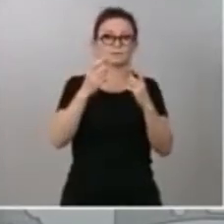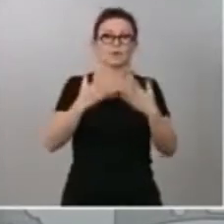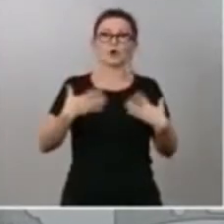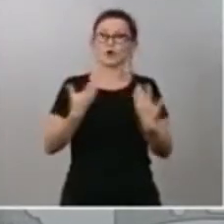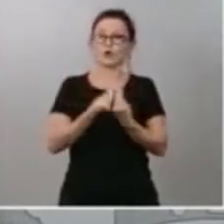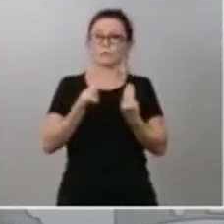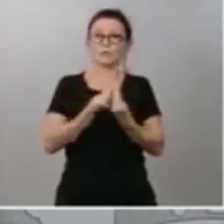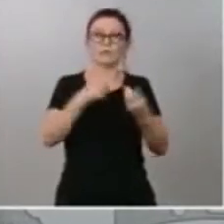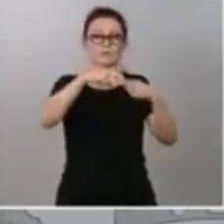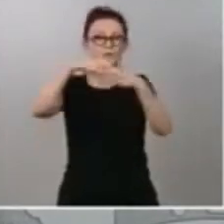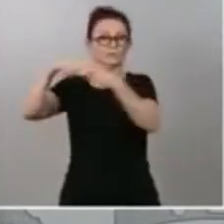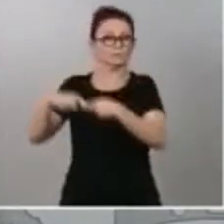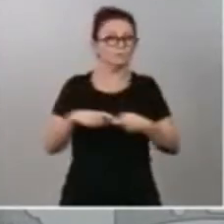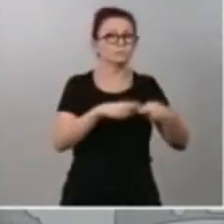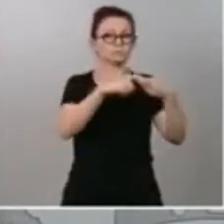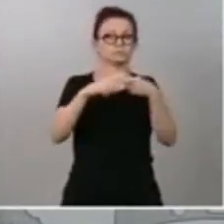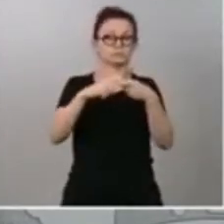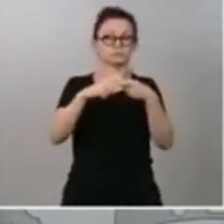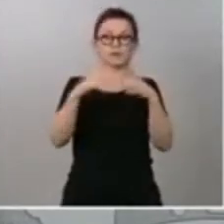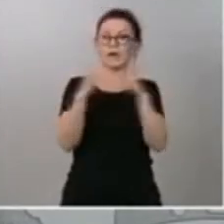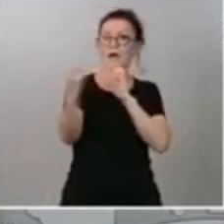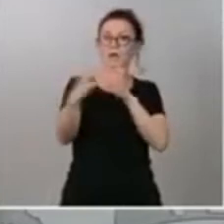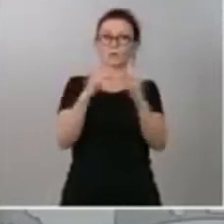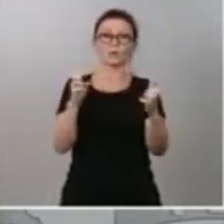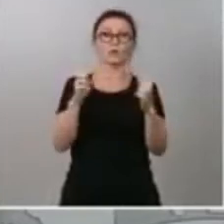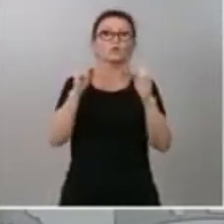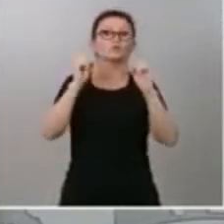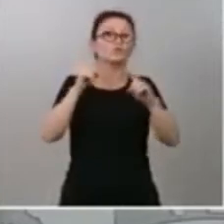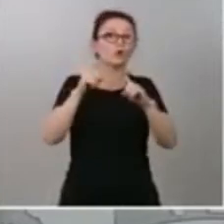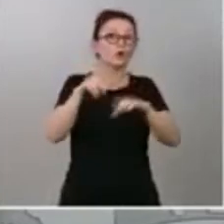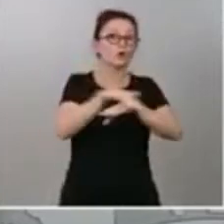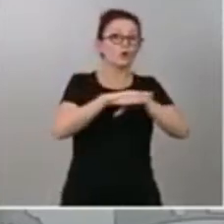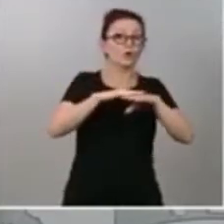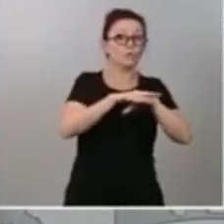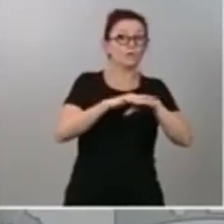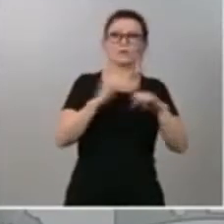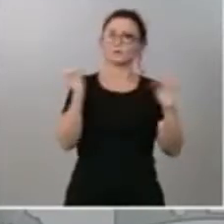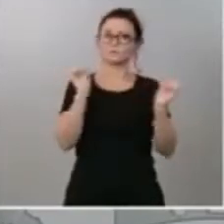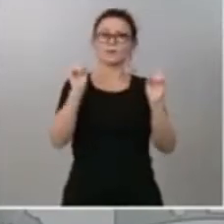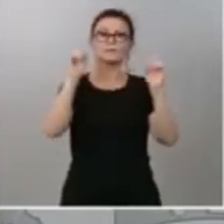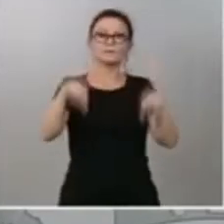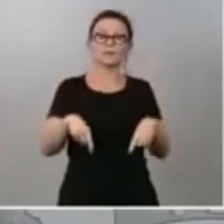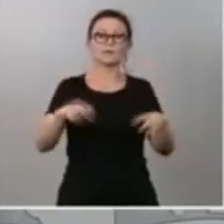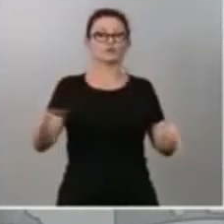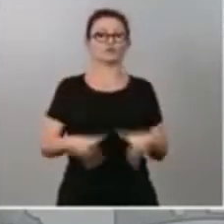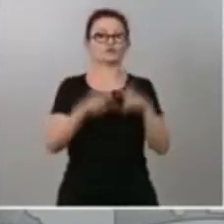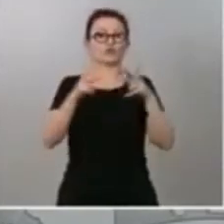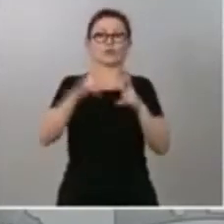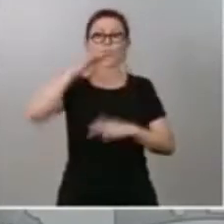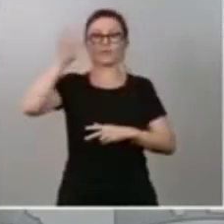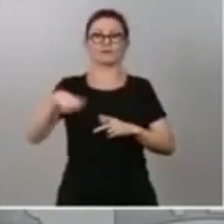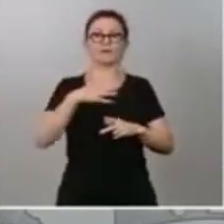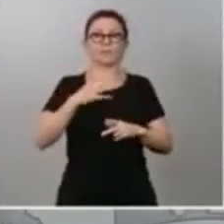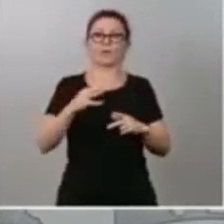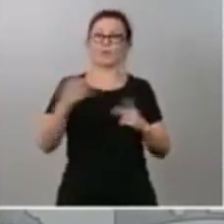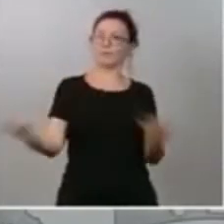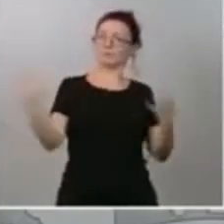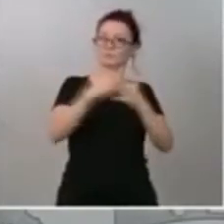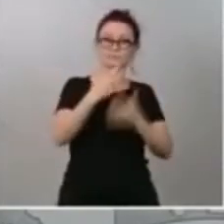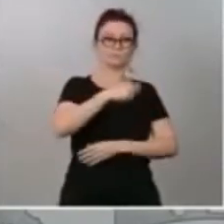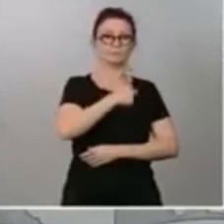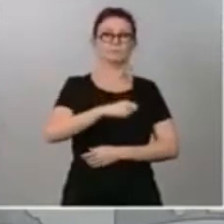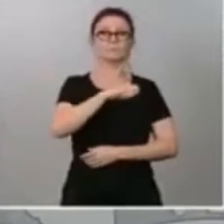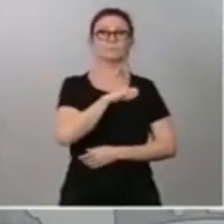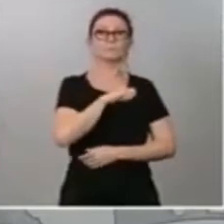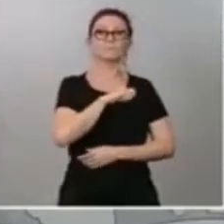y el acuerdo no solo entre gobiernos, sino también el reencuentro de la propia sociedad catalana. Y lo hemos hecho desde la seña de